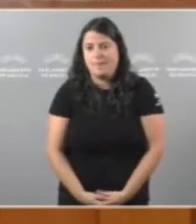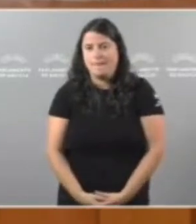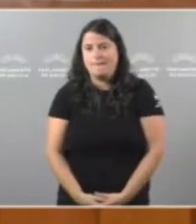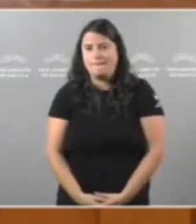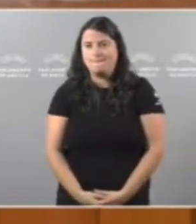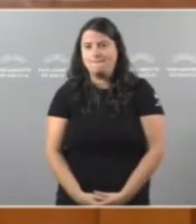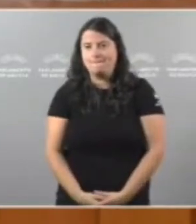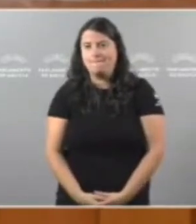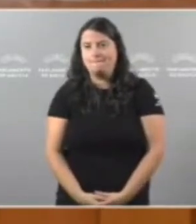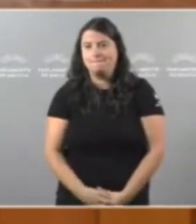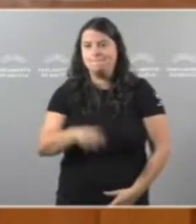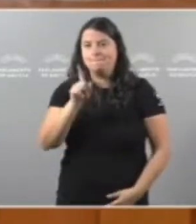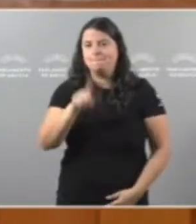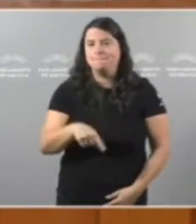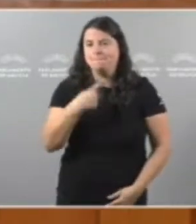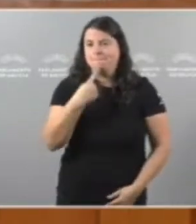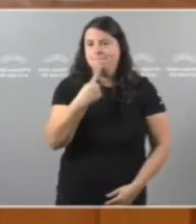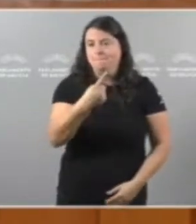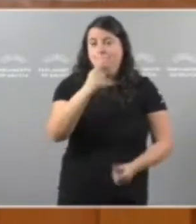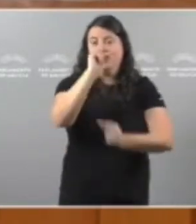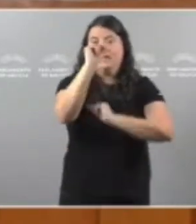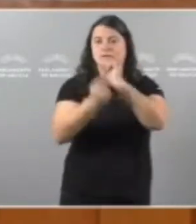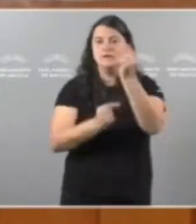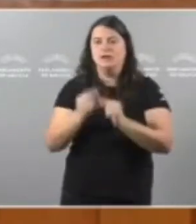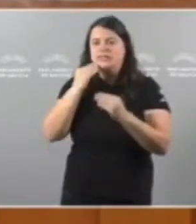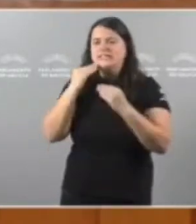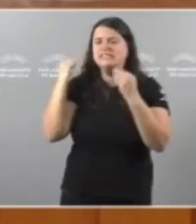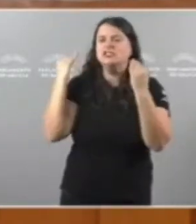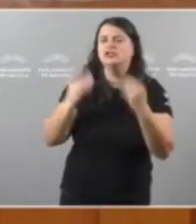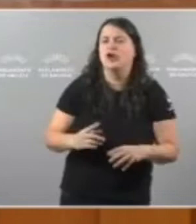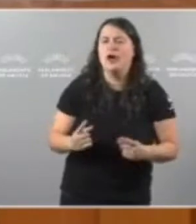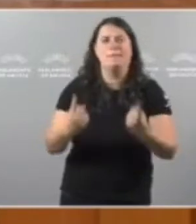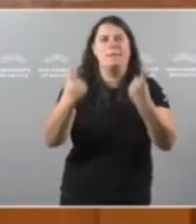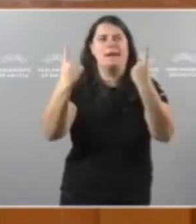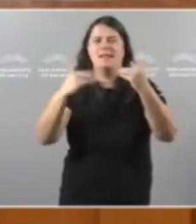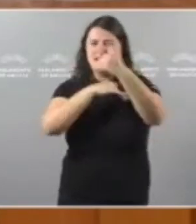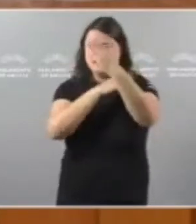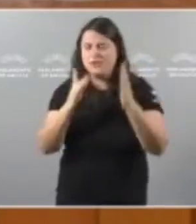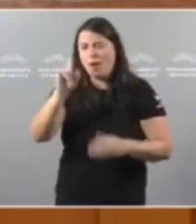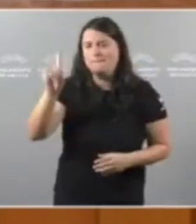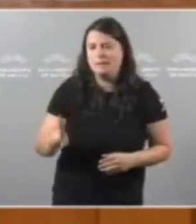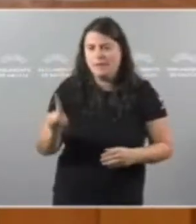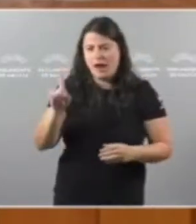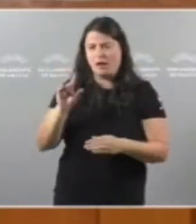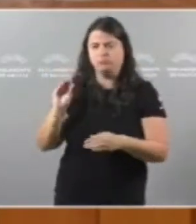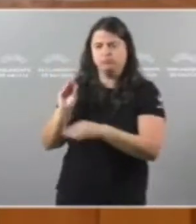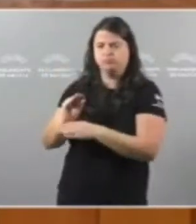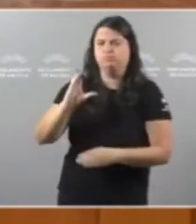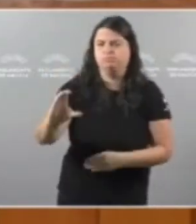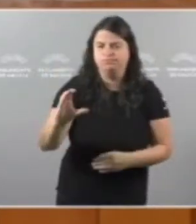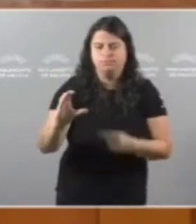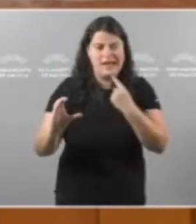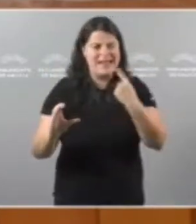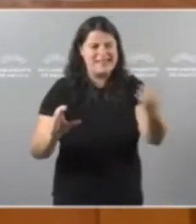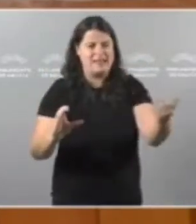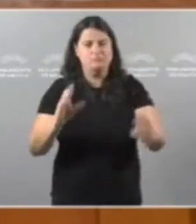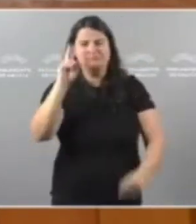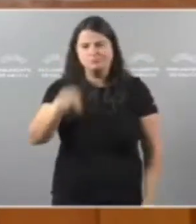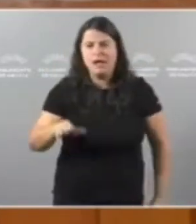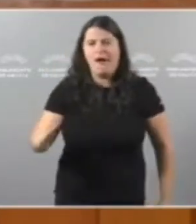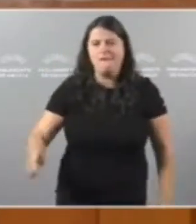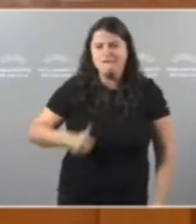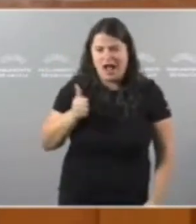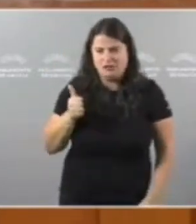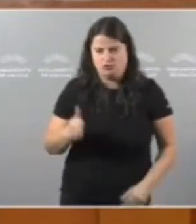Din tamén que son uns orzamentos históricos en atención primaria E hai que decilo con todas as letras É falso